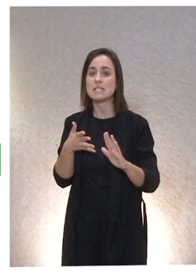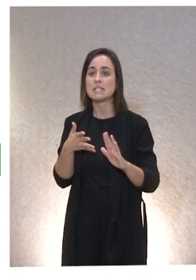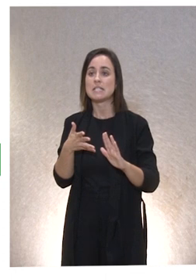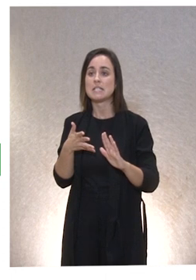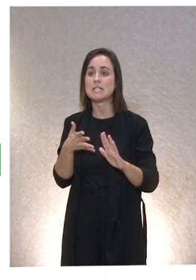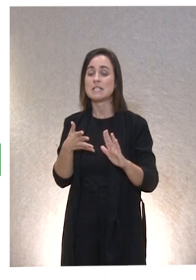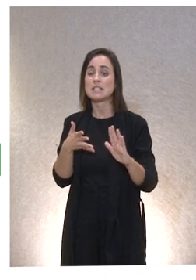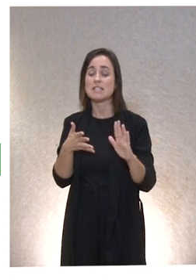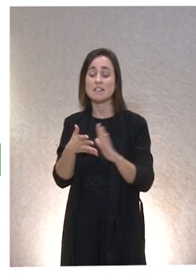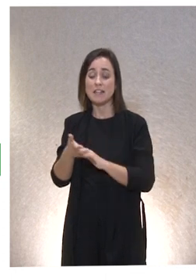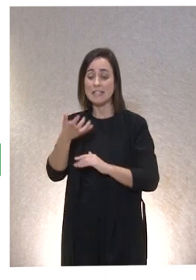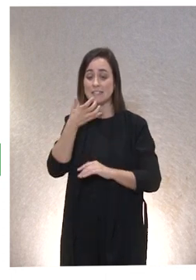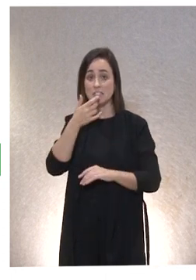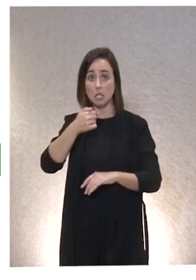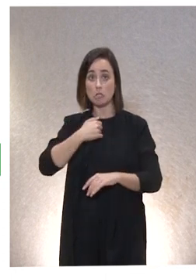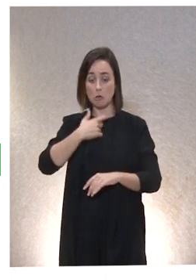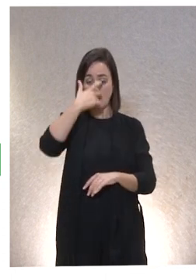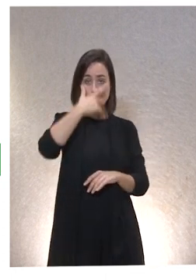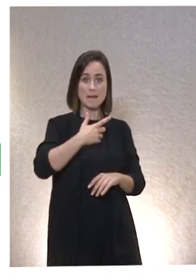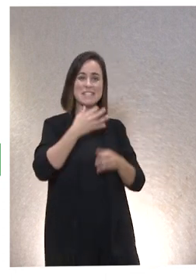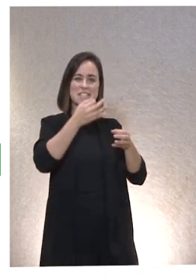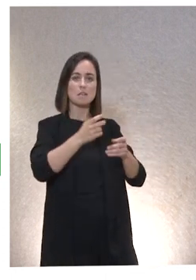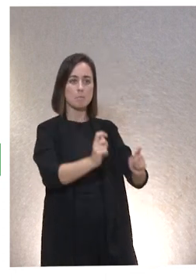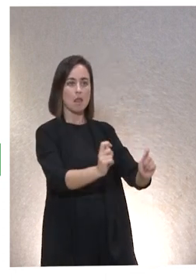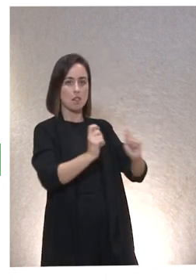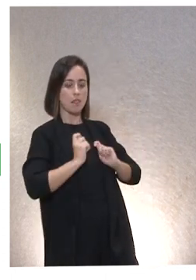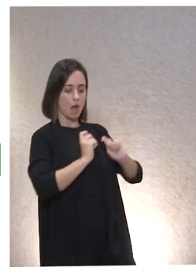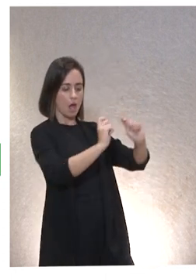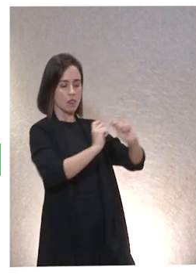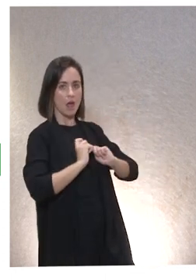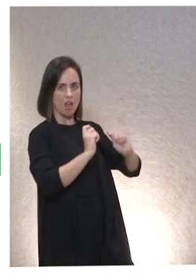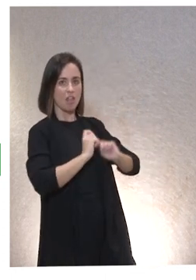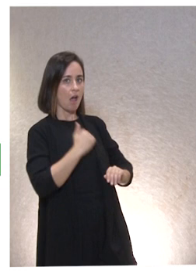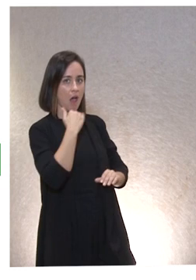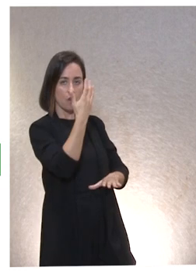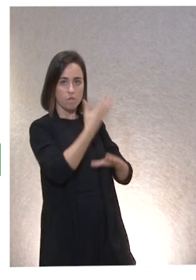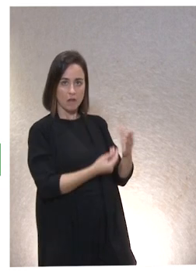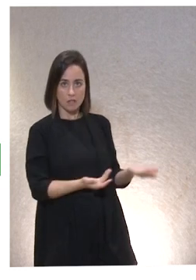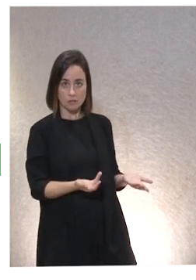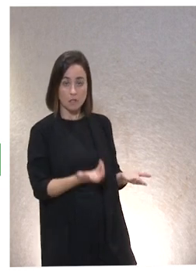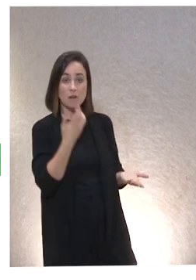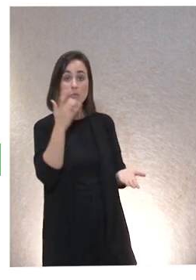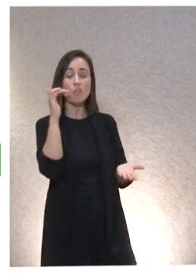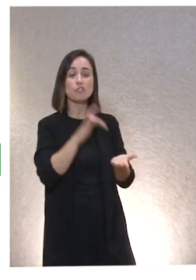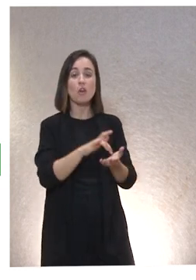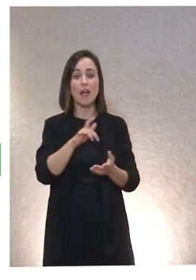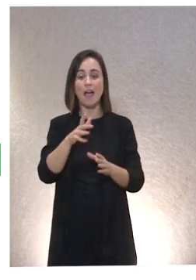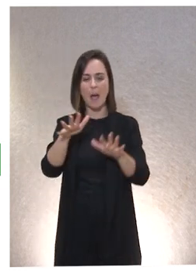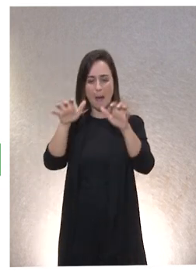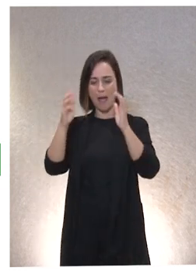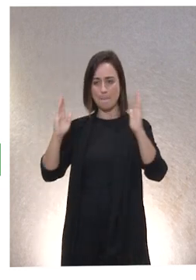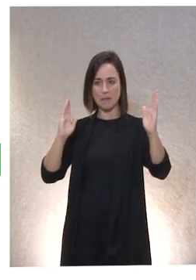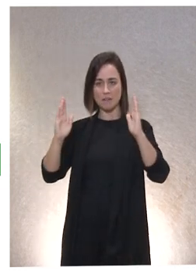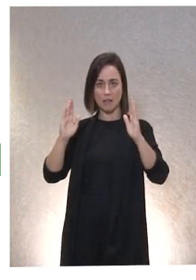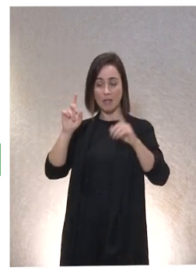algo falla. En el aprendizaje, por ejemplo, pues evidentemente está el maestro, que es el que da, y está